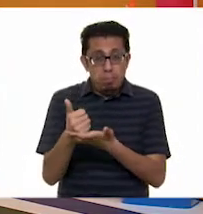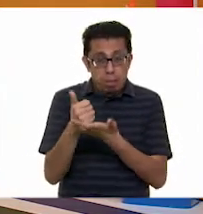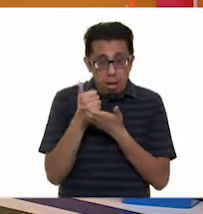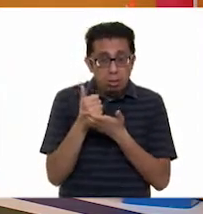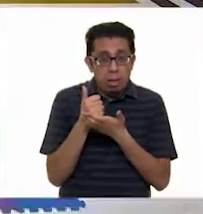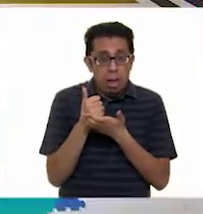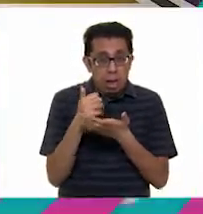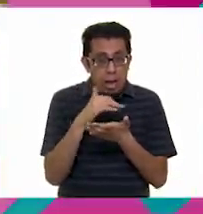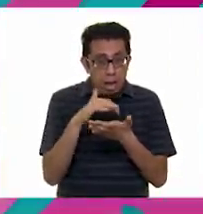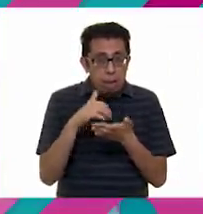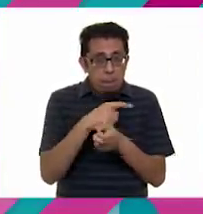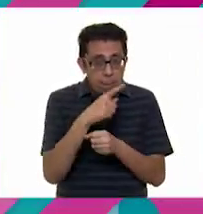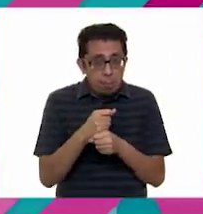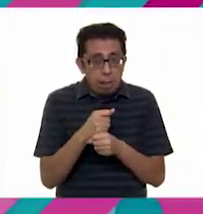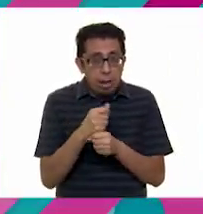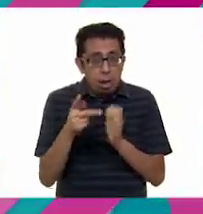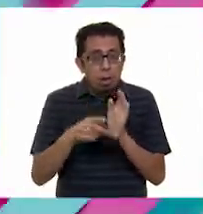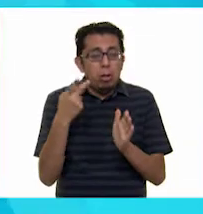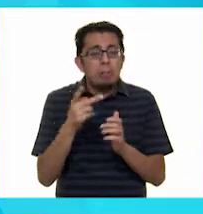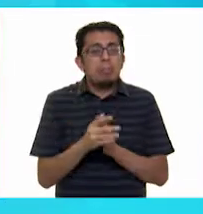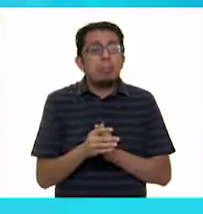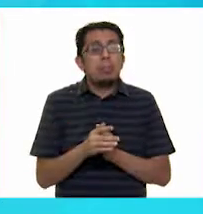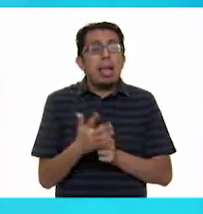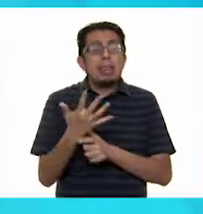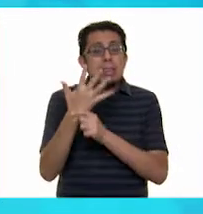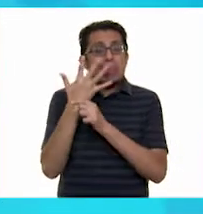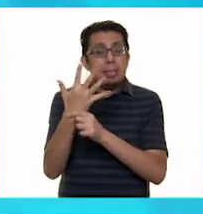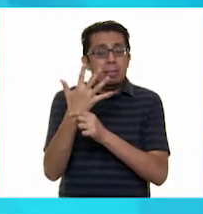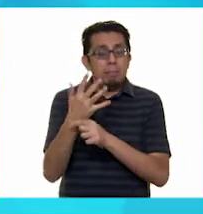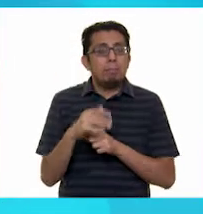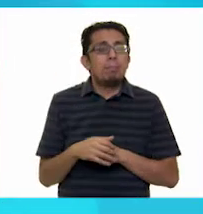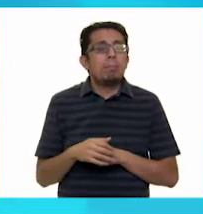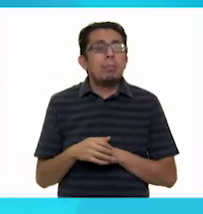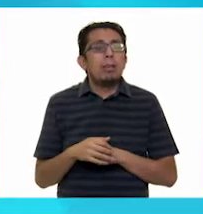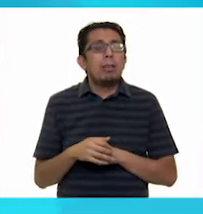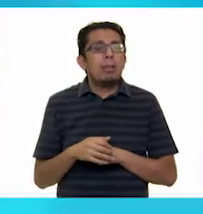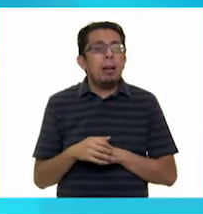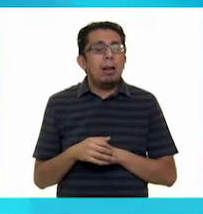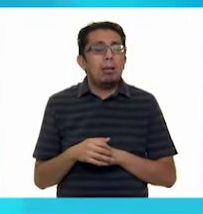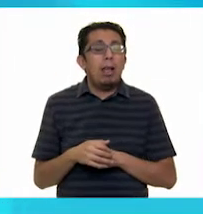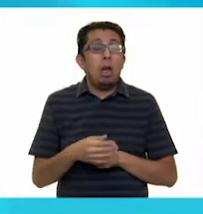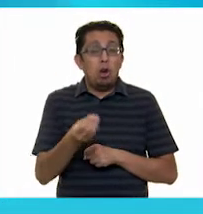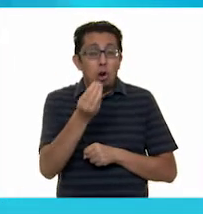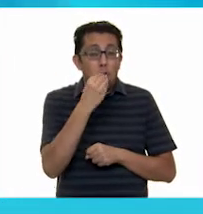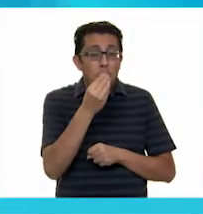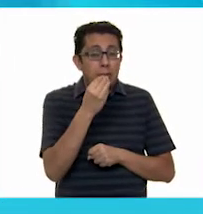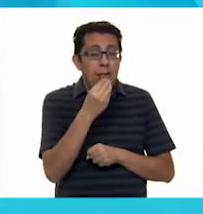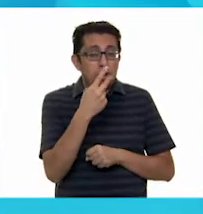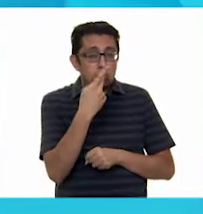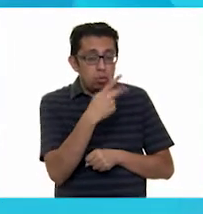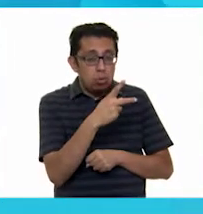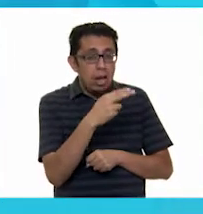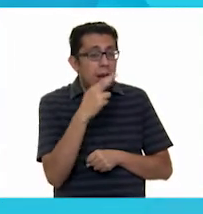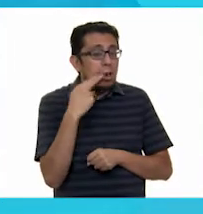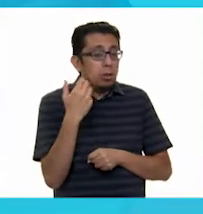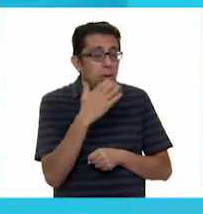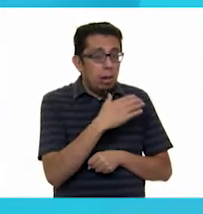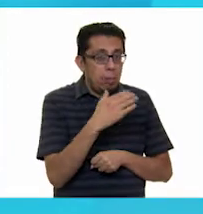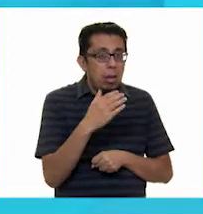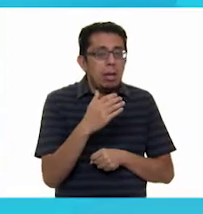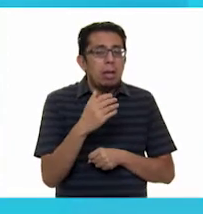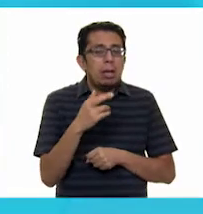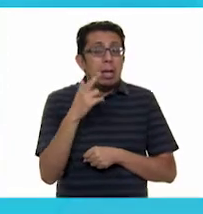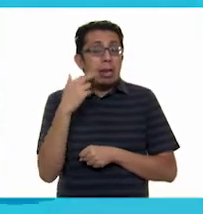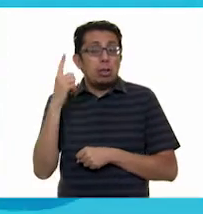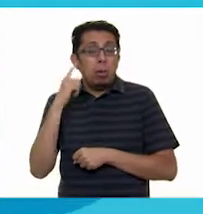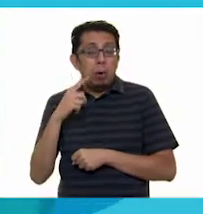la primera pregunta otra vez? Claro. Dice, ¿cuál es la diferencia entre la comida del ratón de campo y la ratona de la